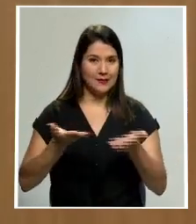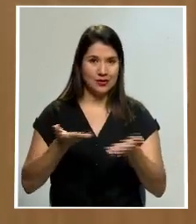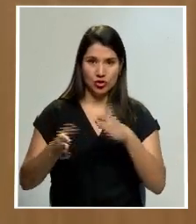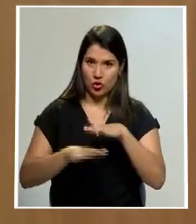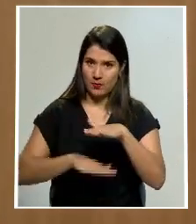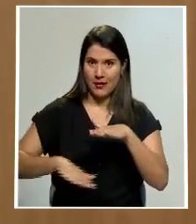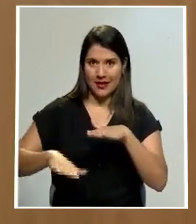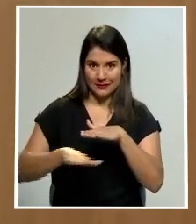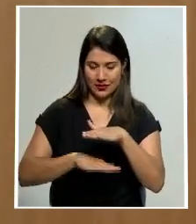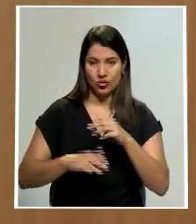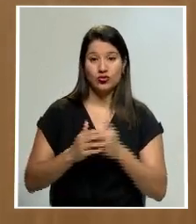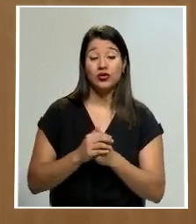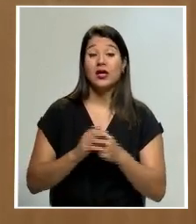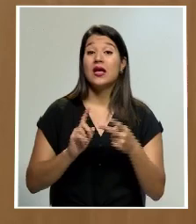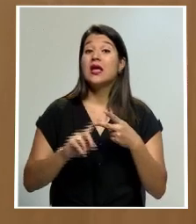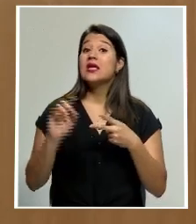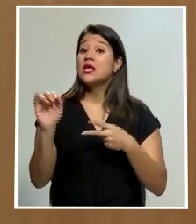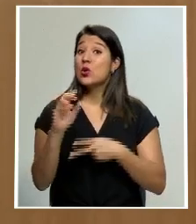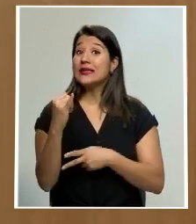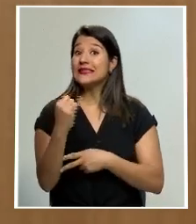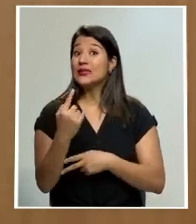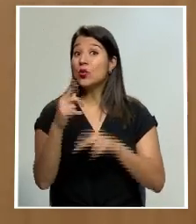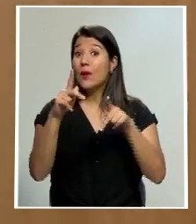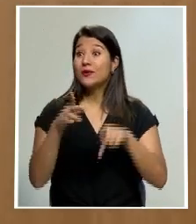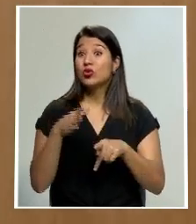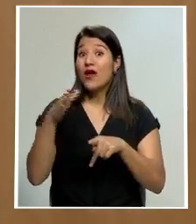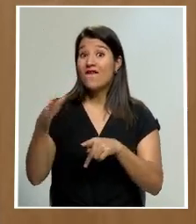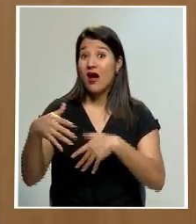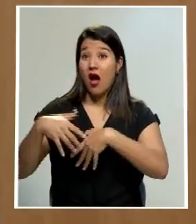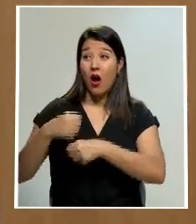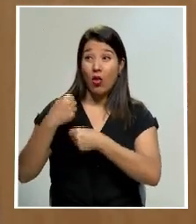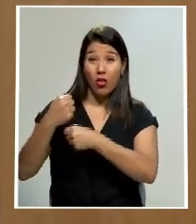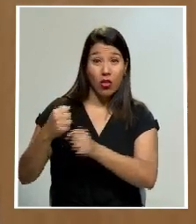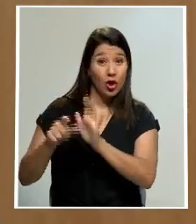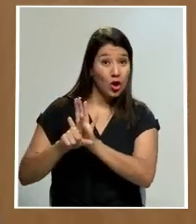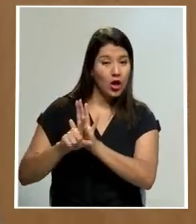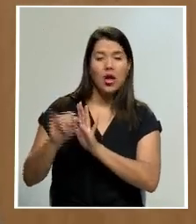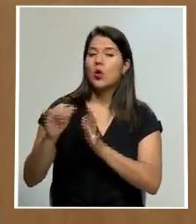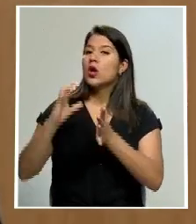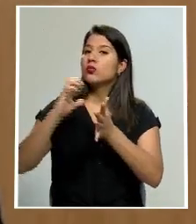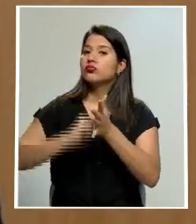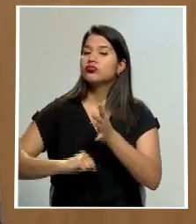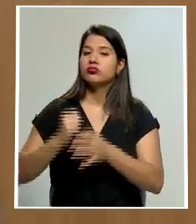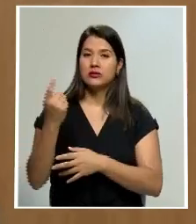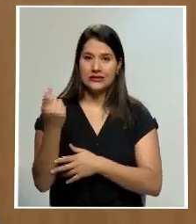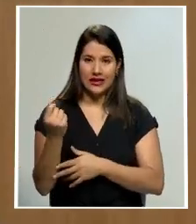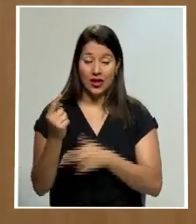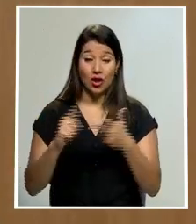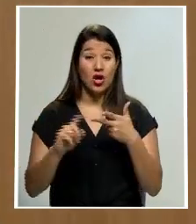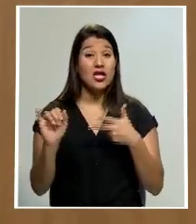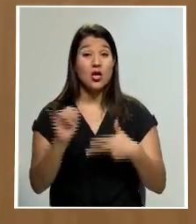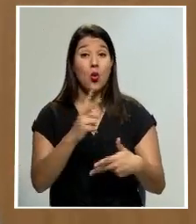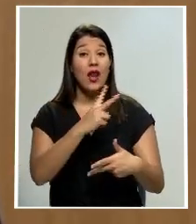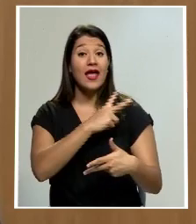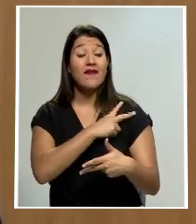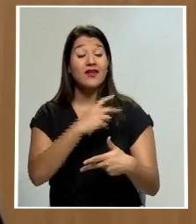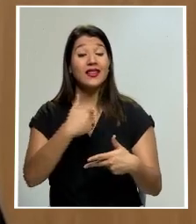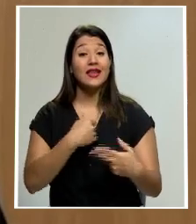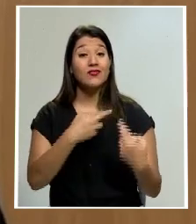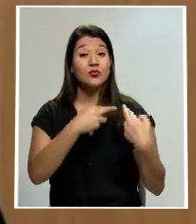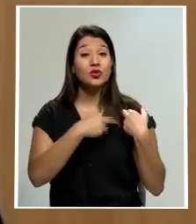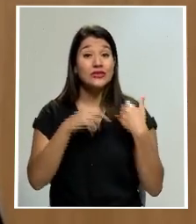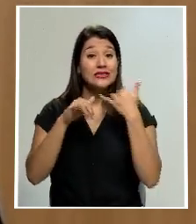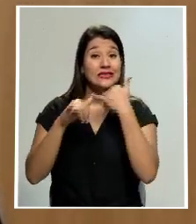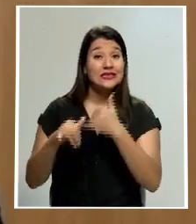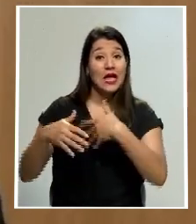tampoco se pagan salarios en una huelga ilegal, igual quedan todas las obligaciones de los jerarcas de denunciar huelgas